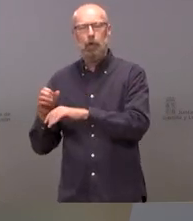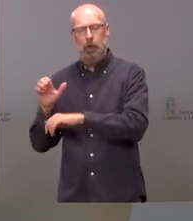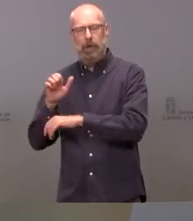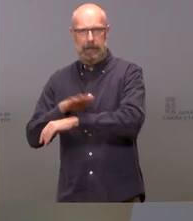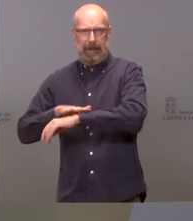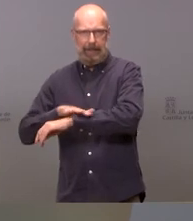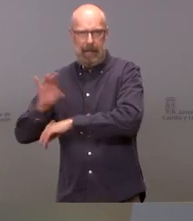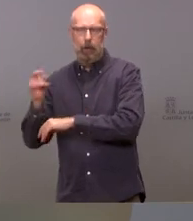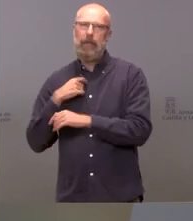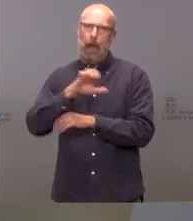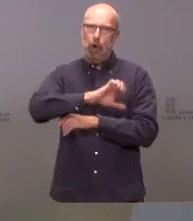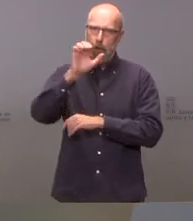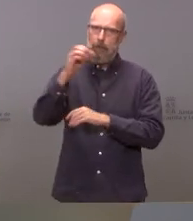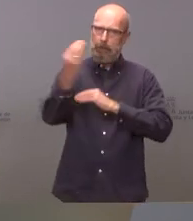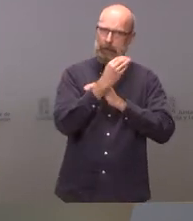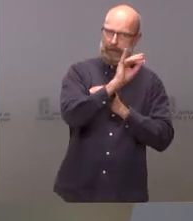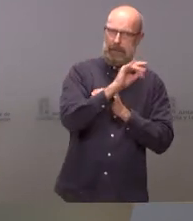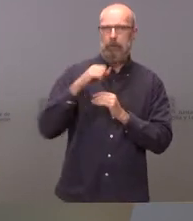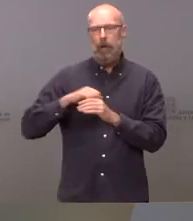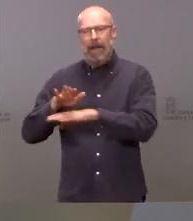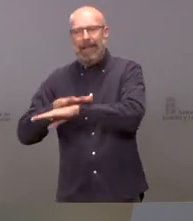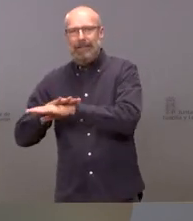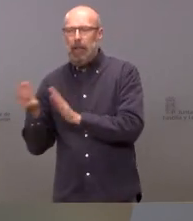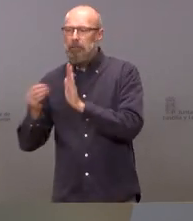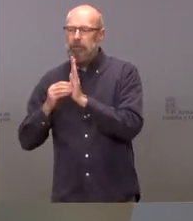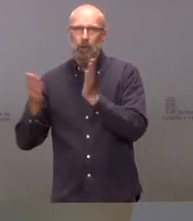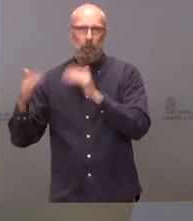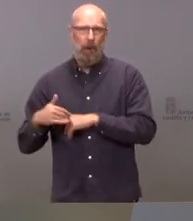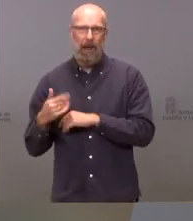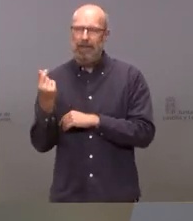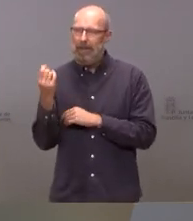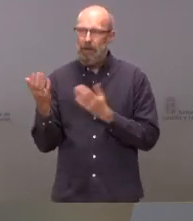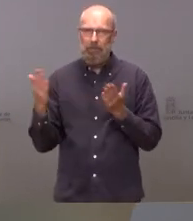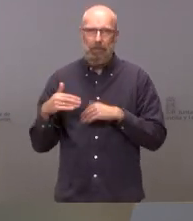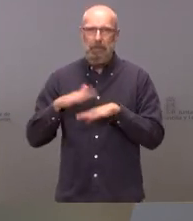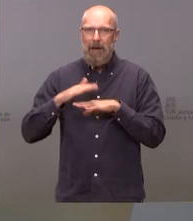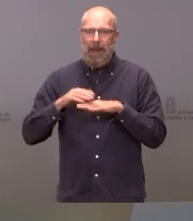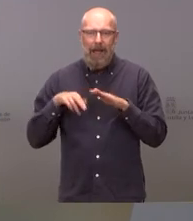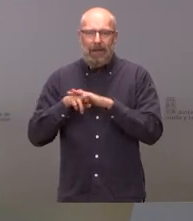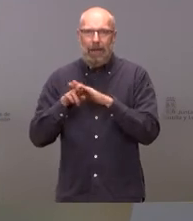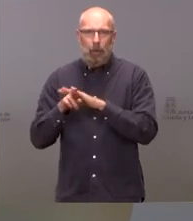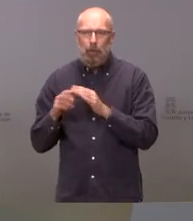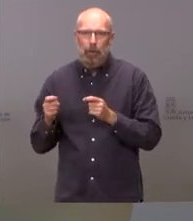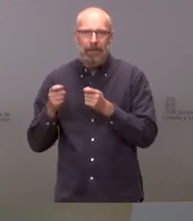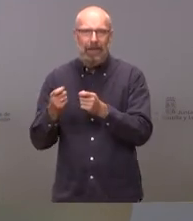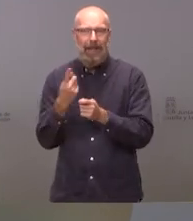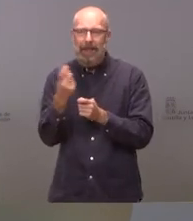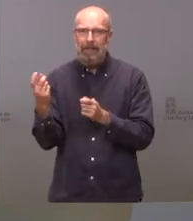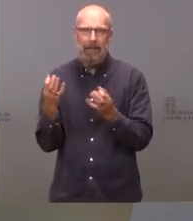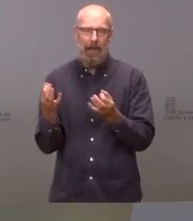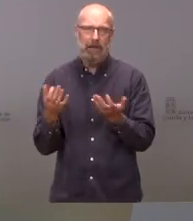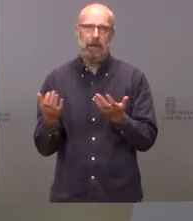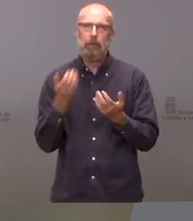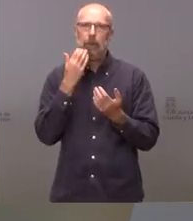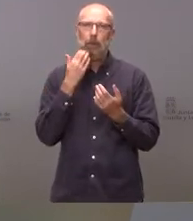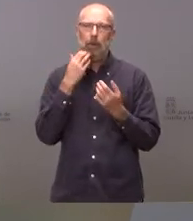pequeña anotación pues no encontramos tampoco las entidades necesarias para inversiones verdaderamente fundamentales la renovación